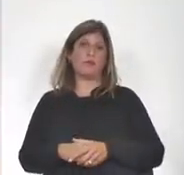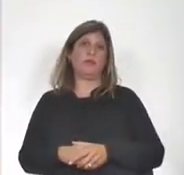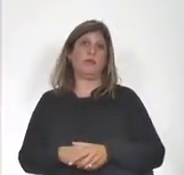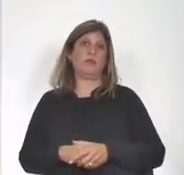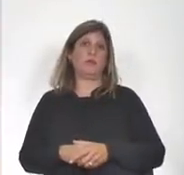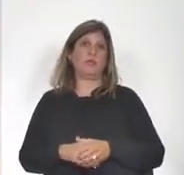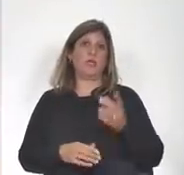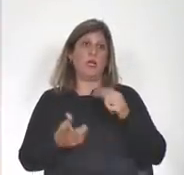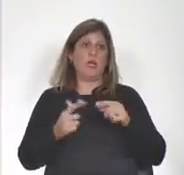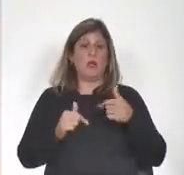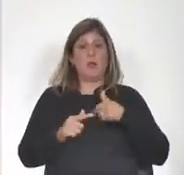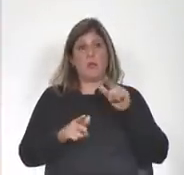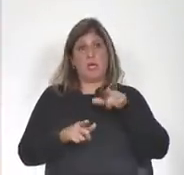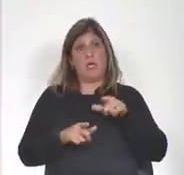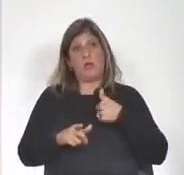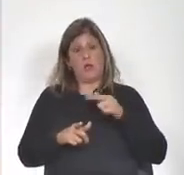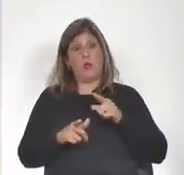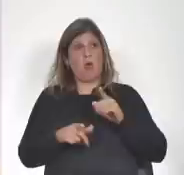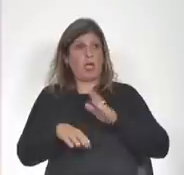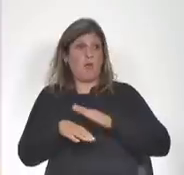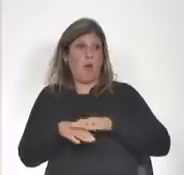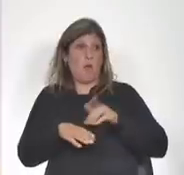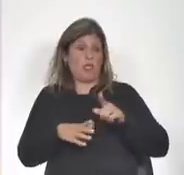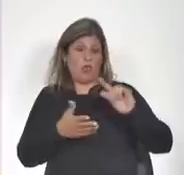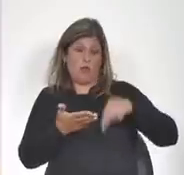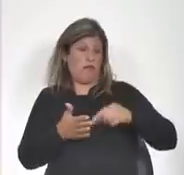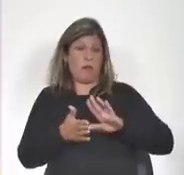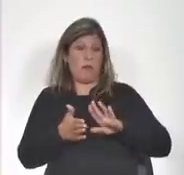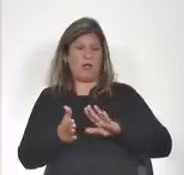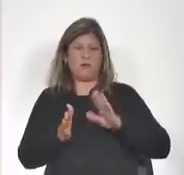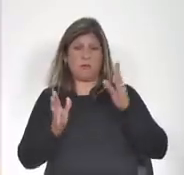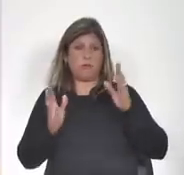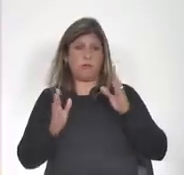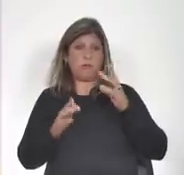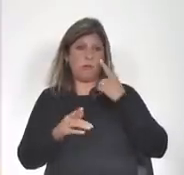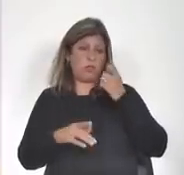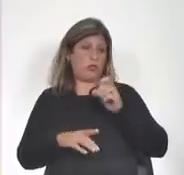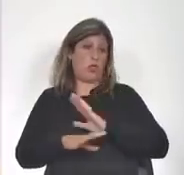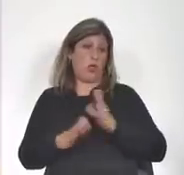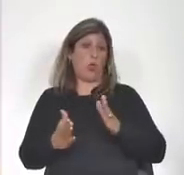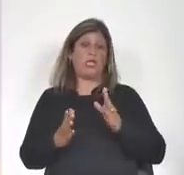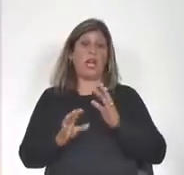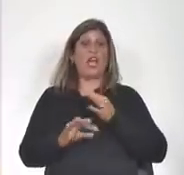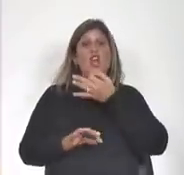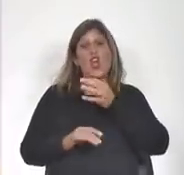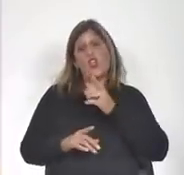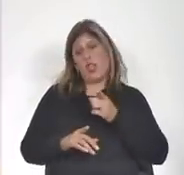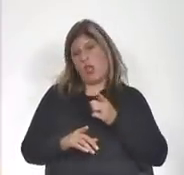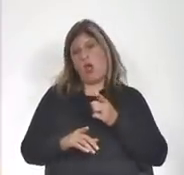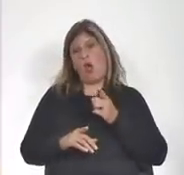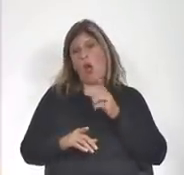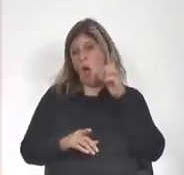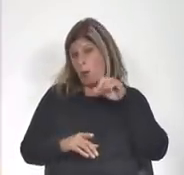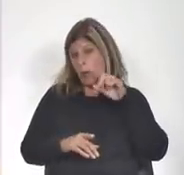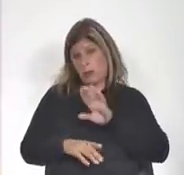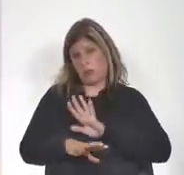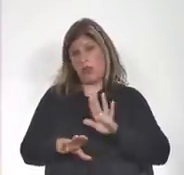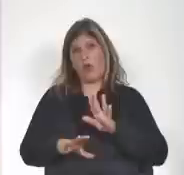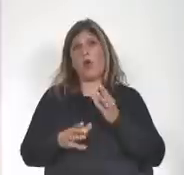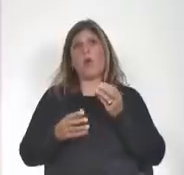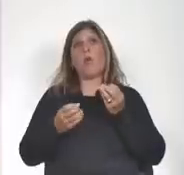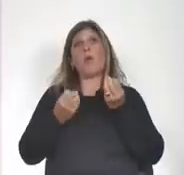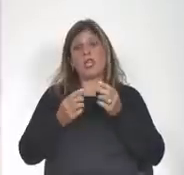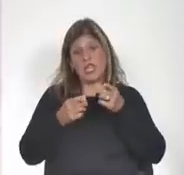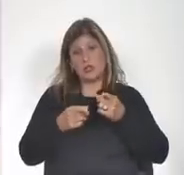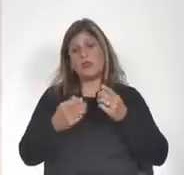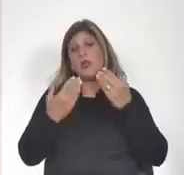salvo que se le haya pasado desapercibido al momento de firmarlo y no lo digo con ironía porque es una de las preguntas que